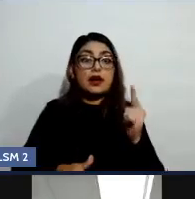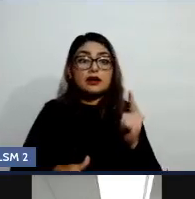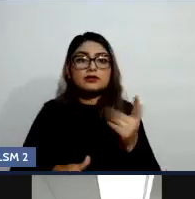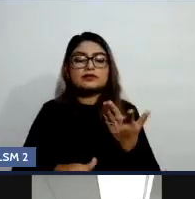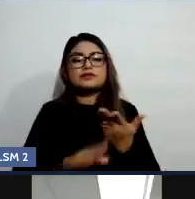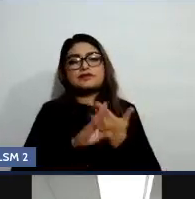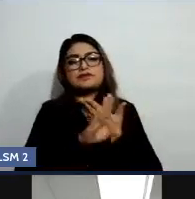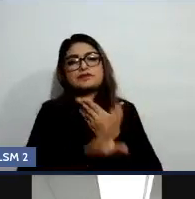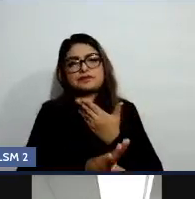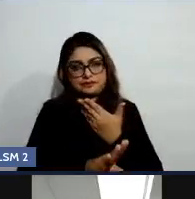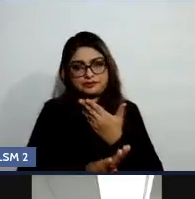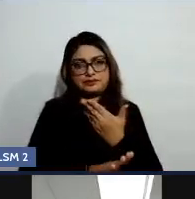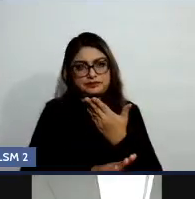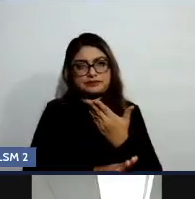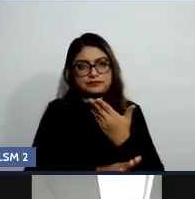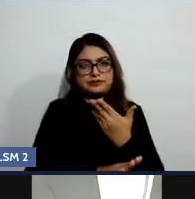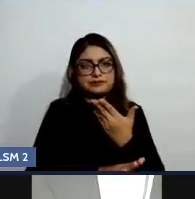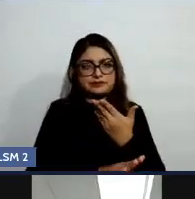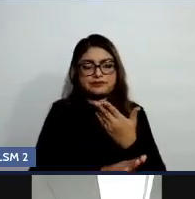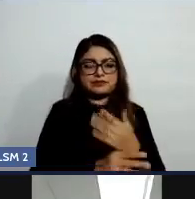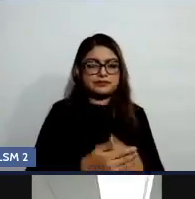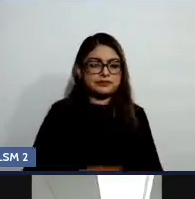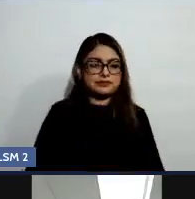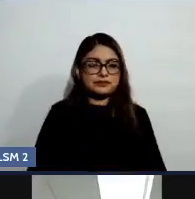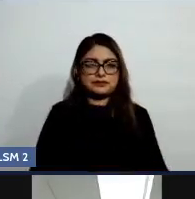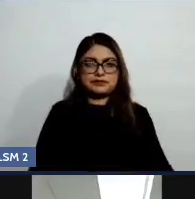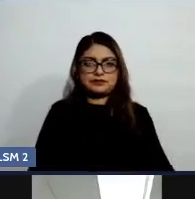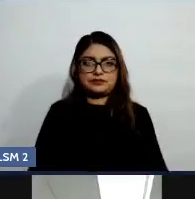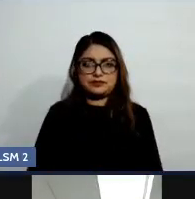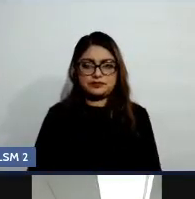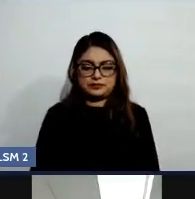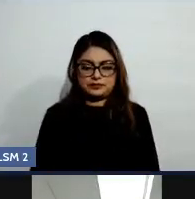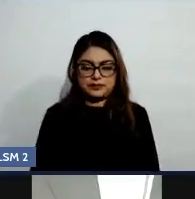se reduzcan en gran medida. ¿La que sigue?